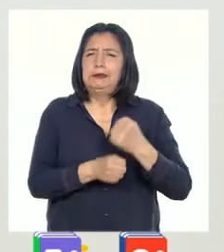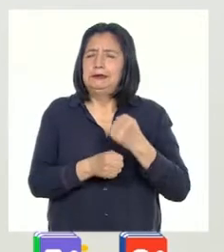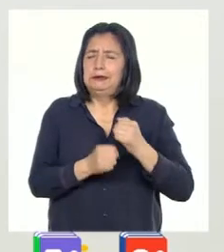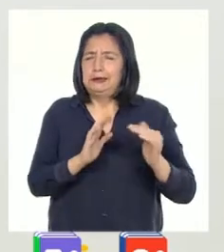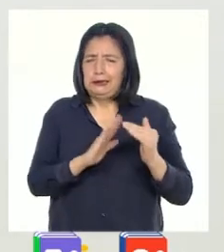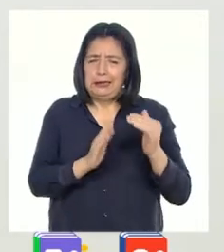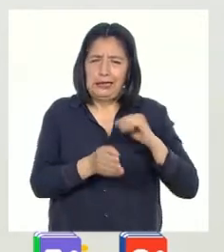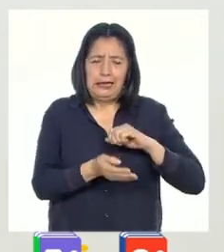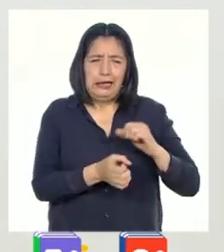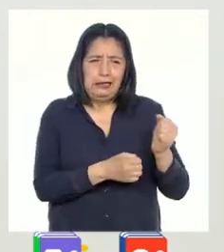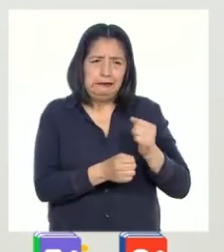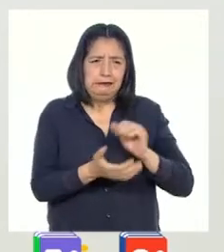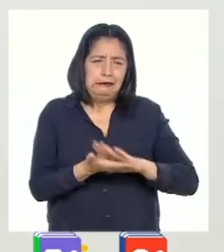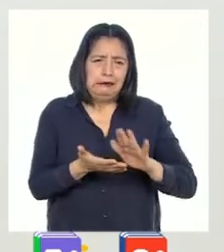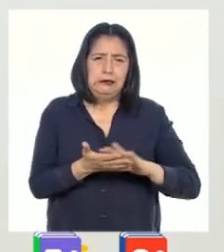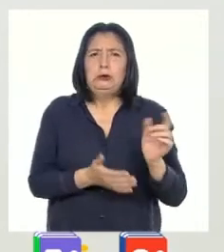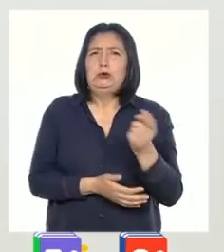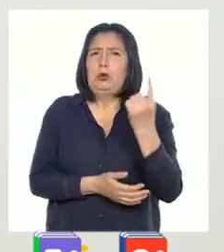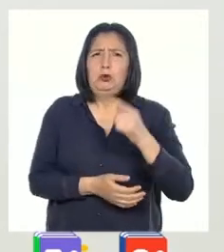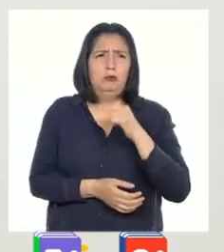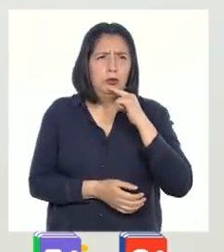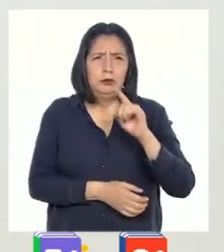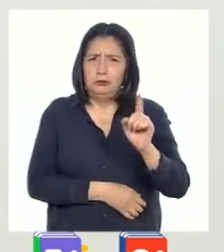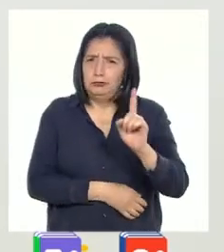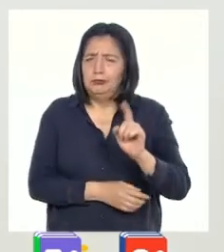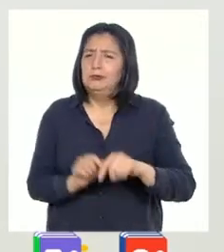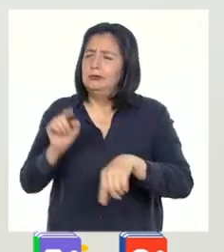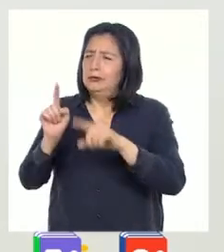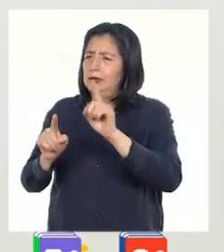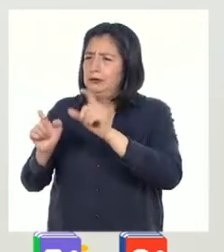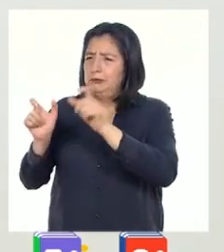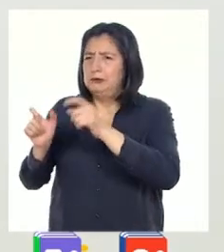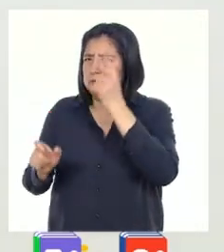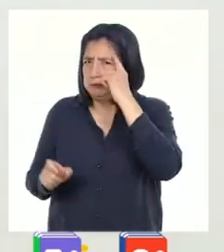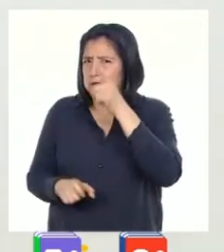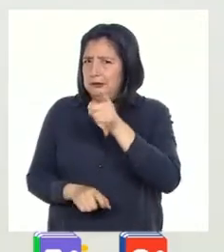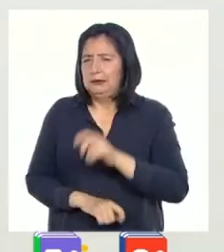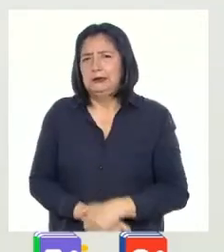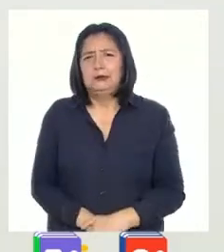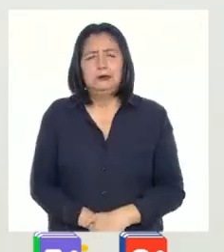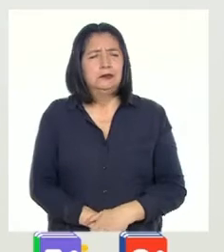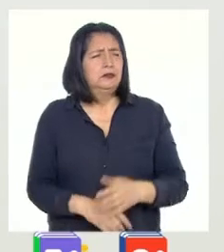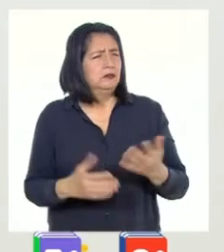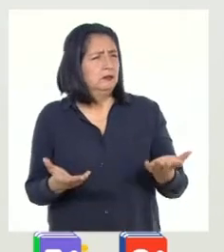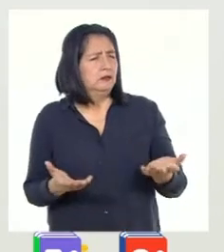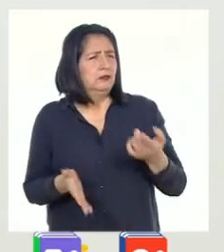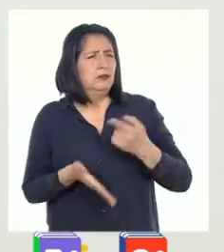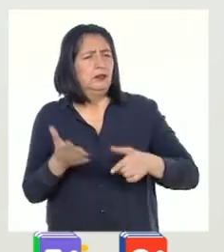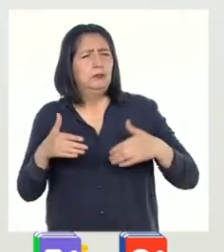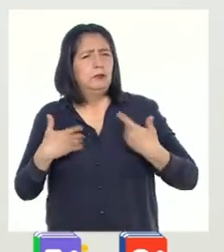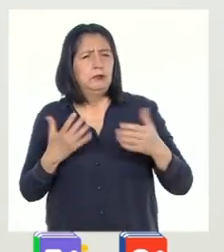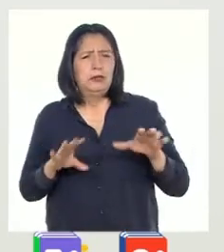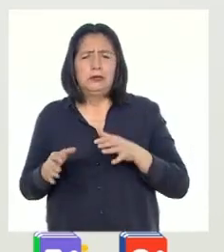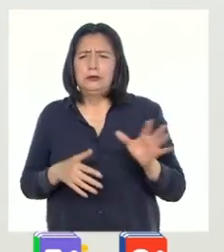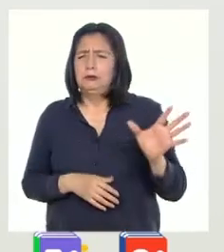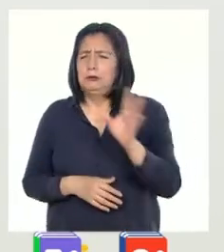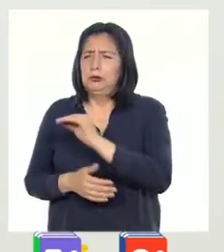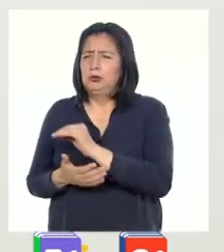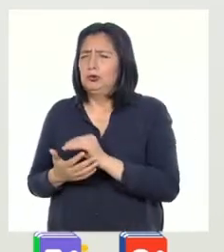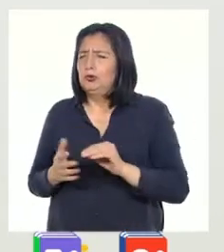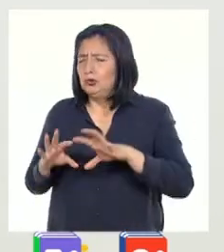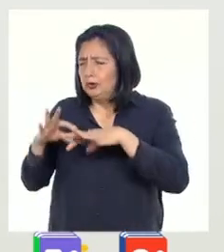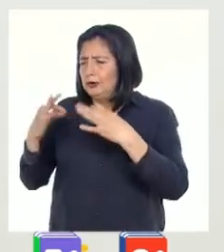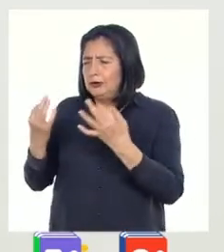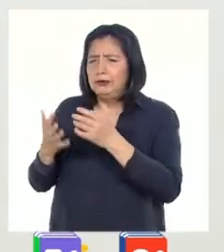son responsabilidad exclusiva de las mujeres, como algunas personas pueden pensar. ¿Qué podríamos hacer para que todos los